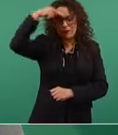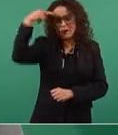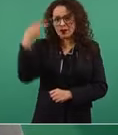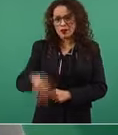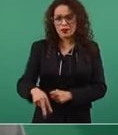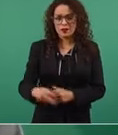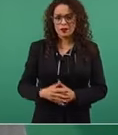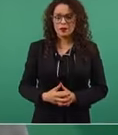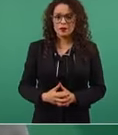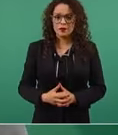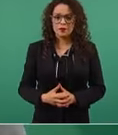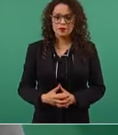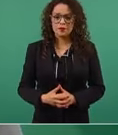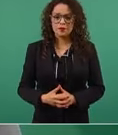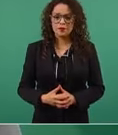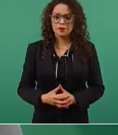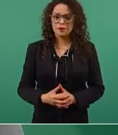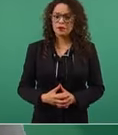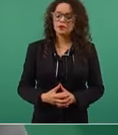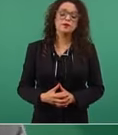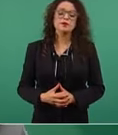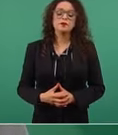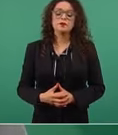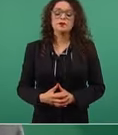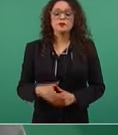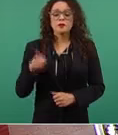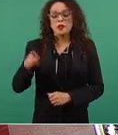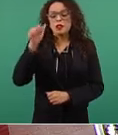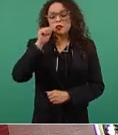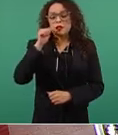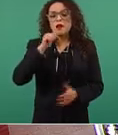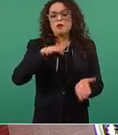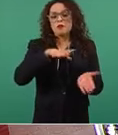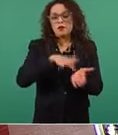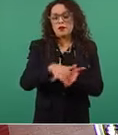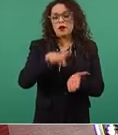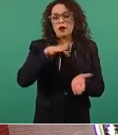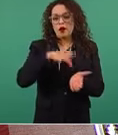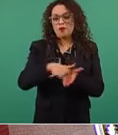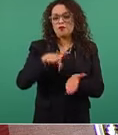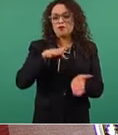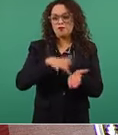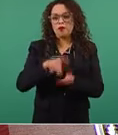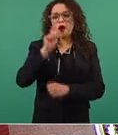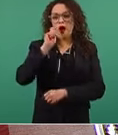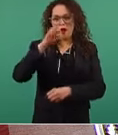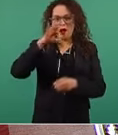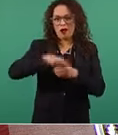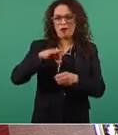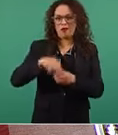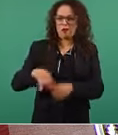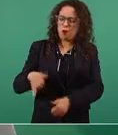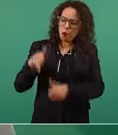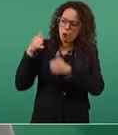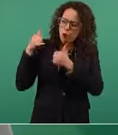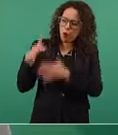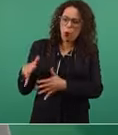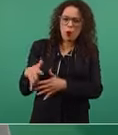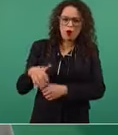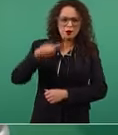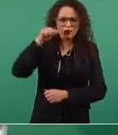Y él ha apoyado los fraudes electorales y él ha callado